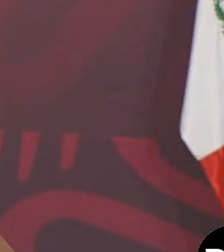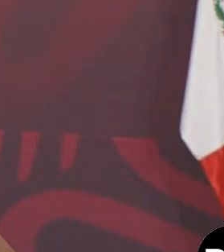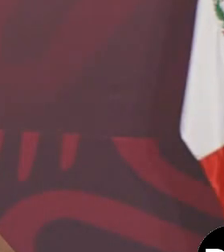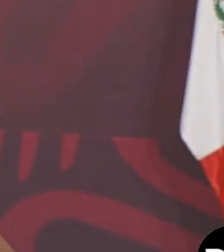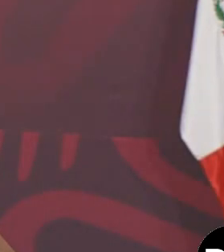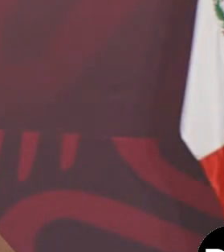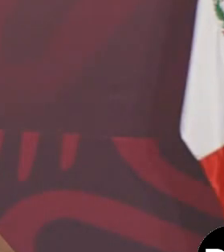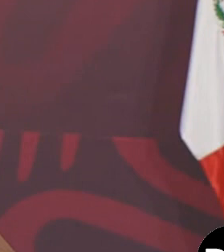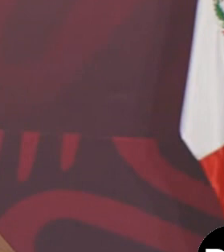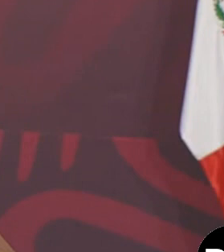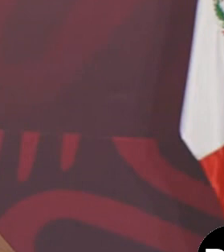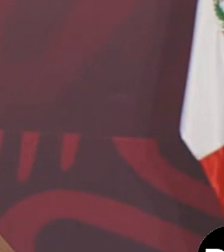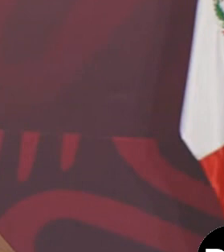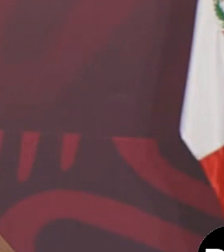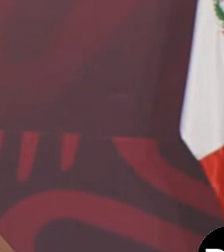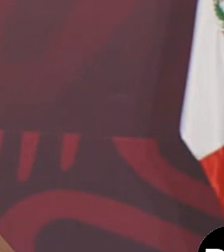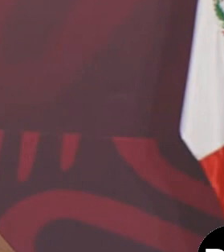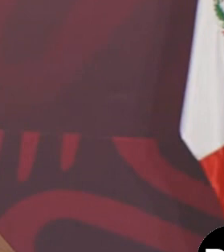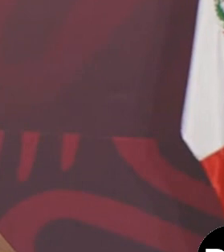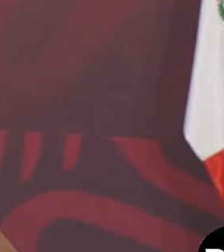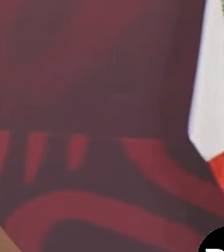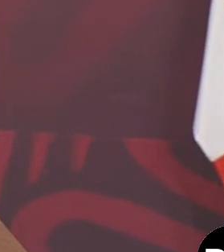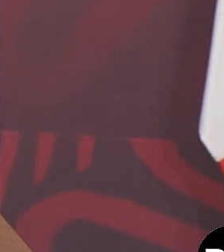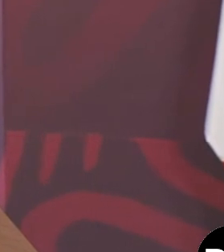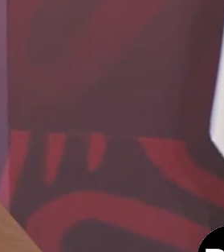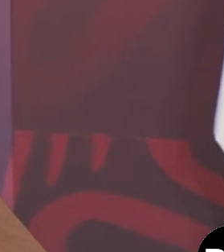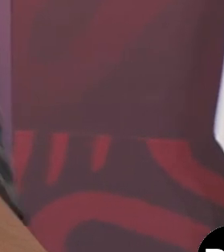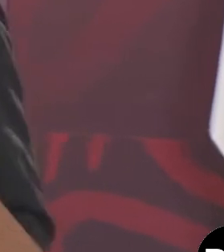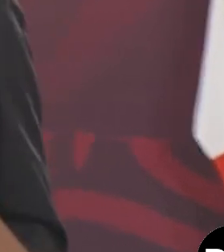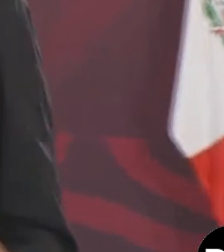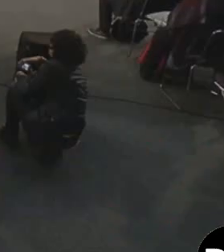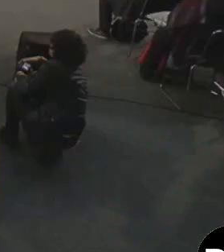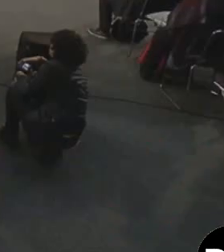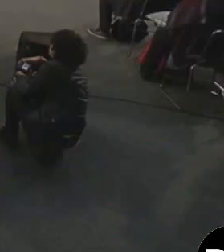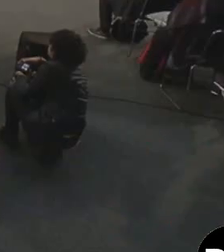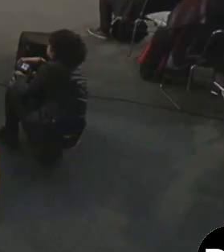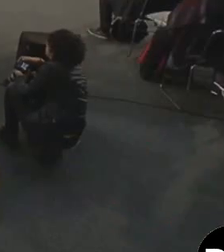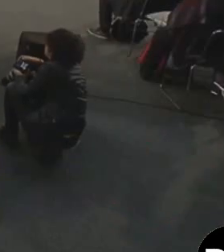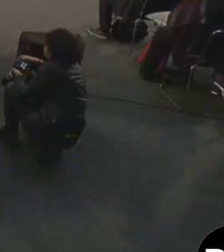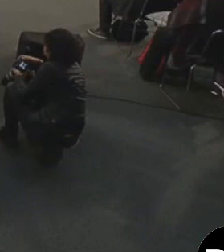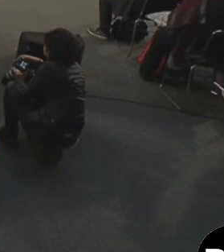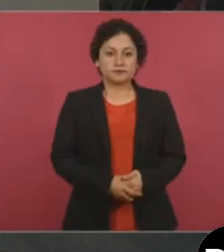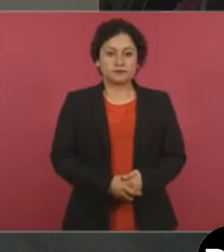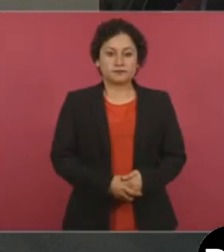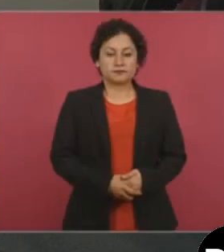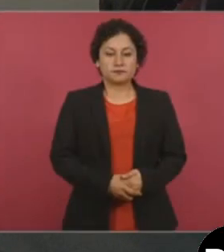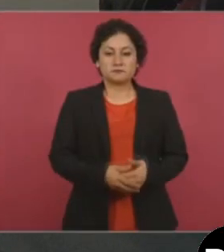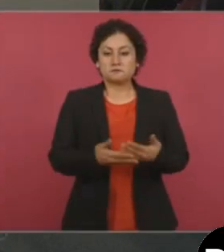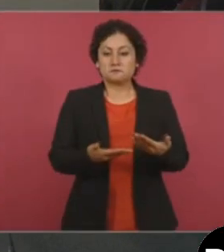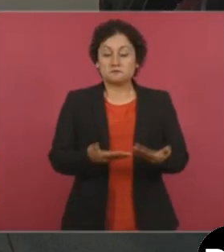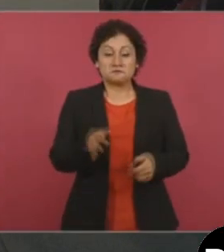No podemos hablar, podemos hablar de la historia,